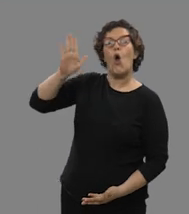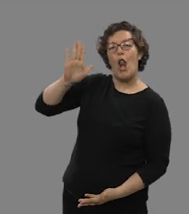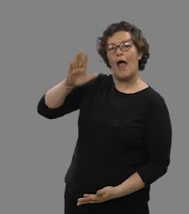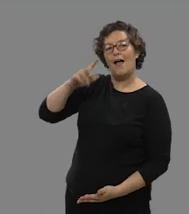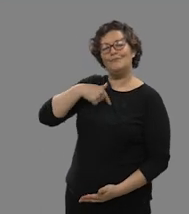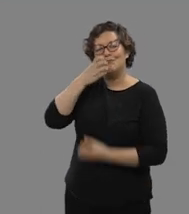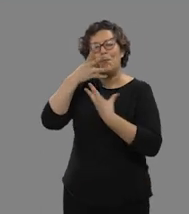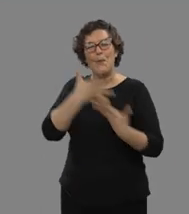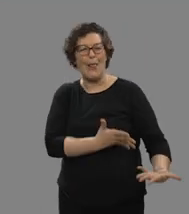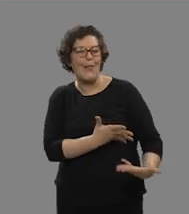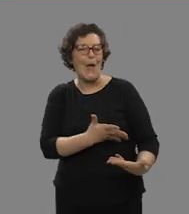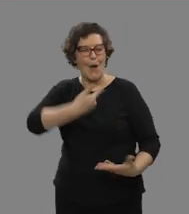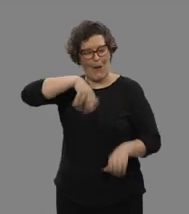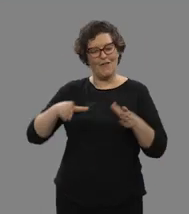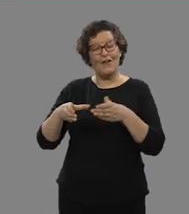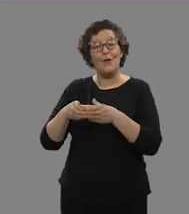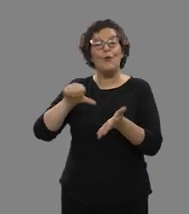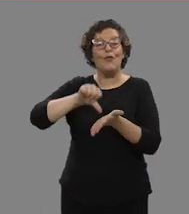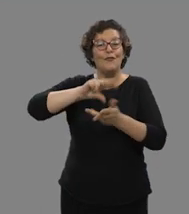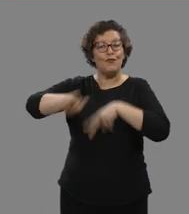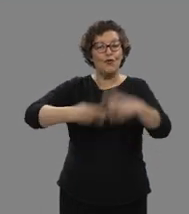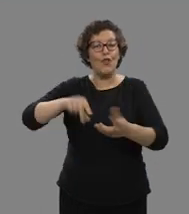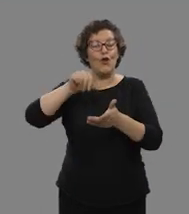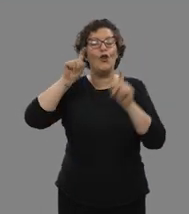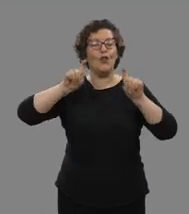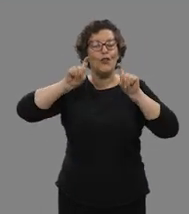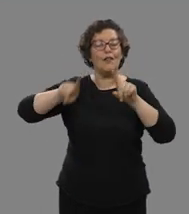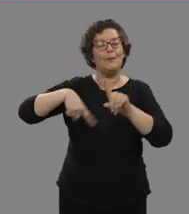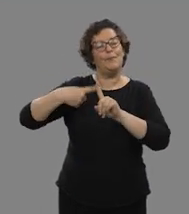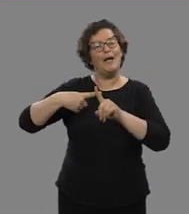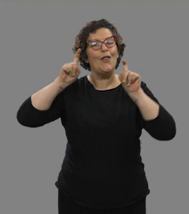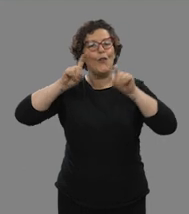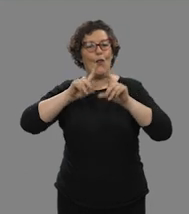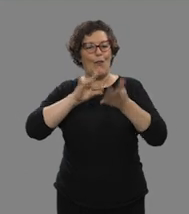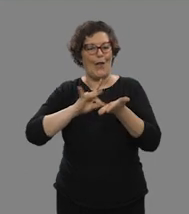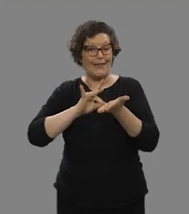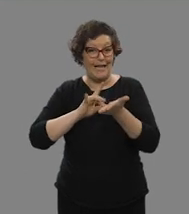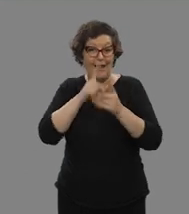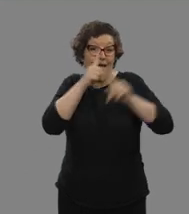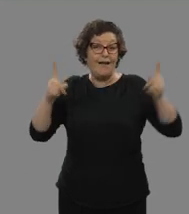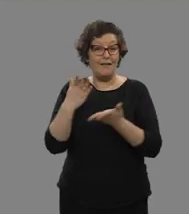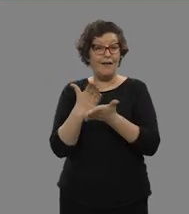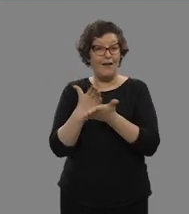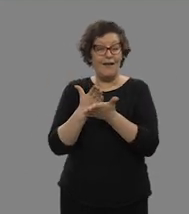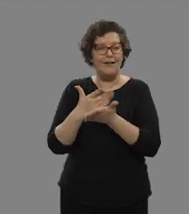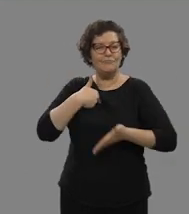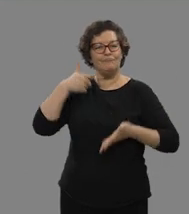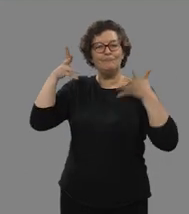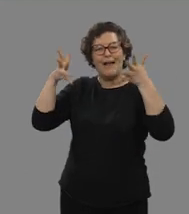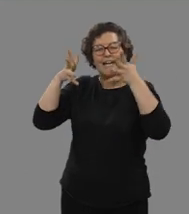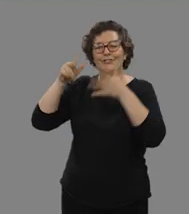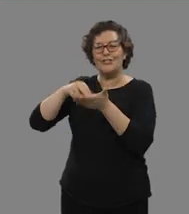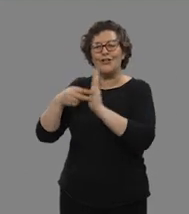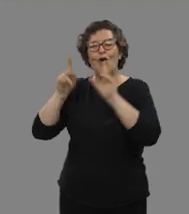Hola, te doy la bienvenida en nombre del equipo del Centro de Innovación Docente y Educación Digital. Durante este curso académico seré tu